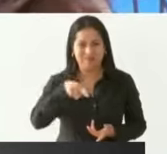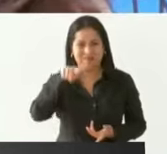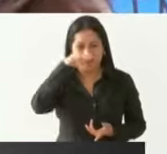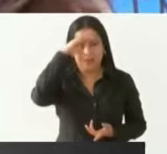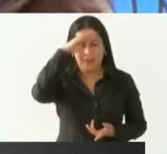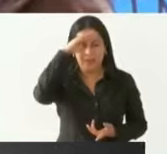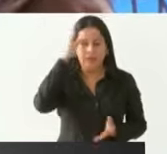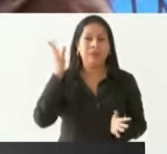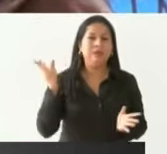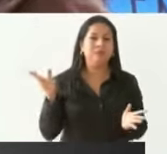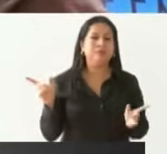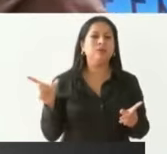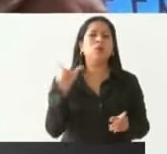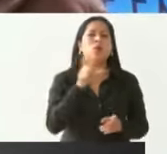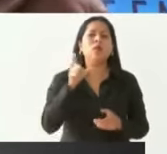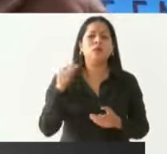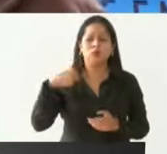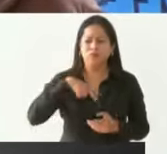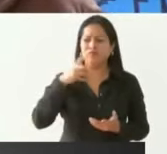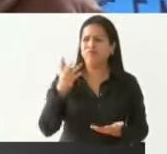cuando llegamos...